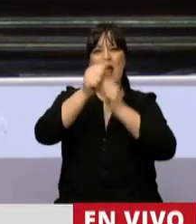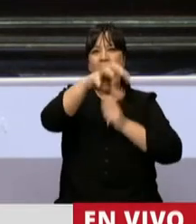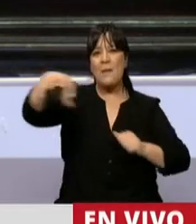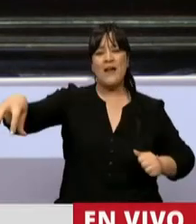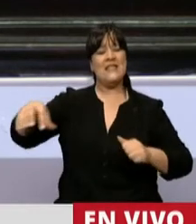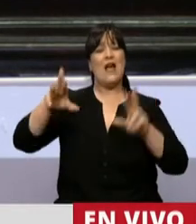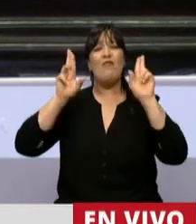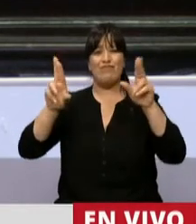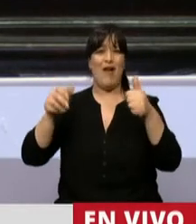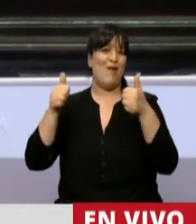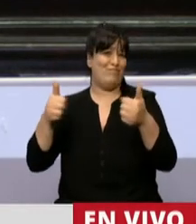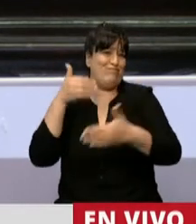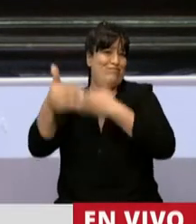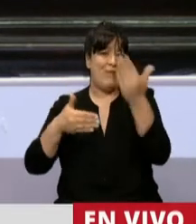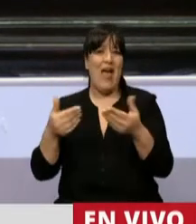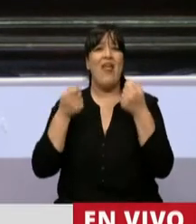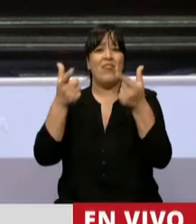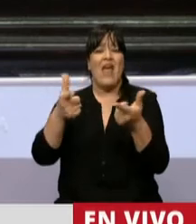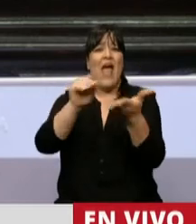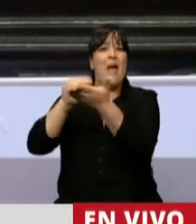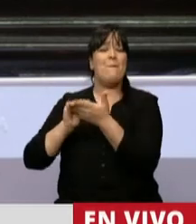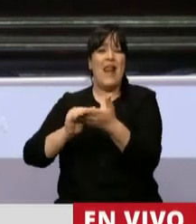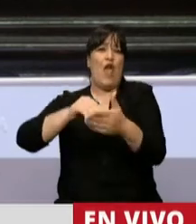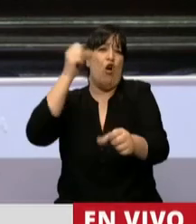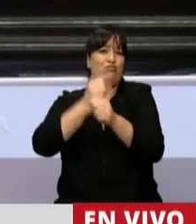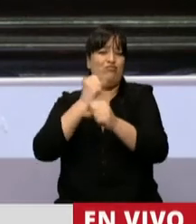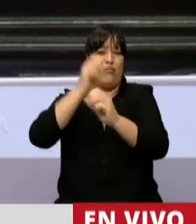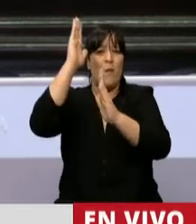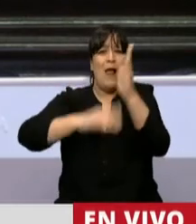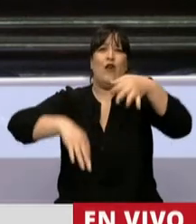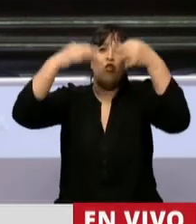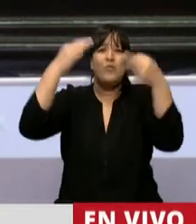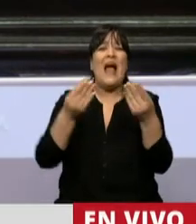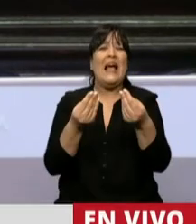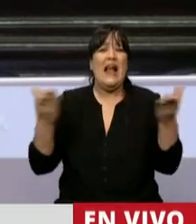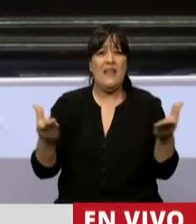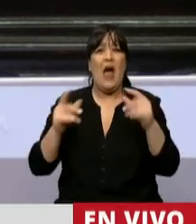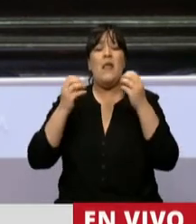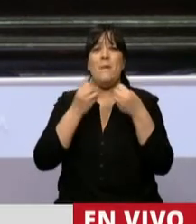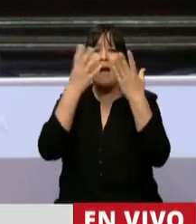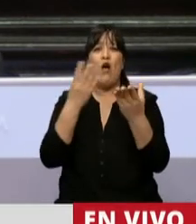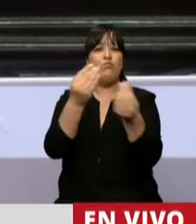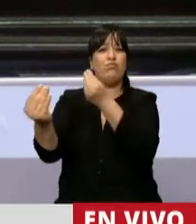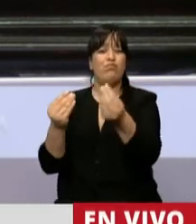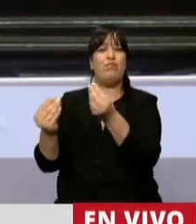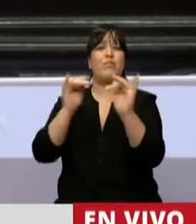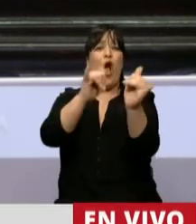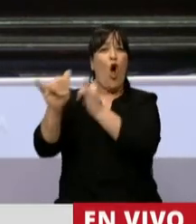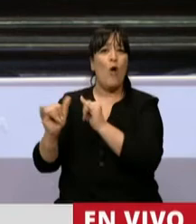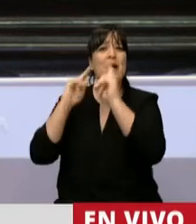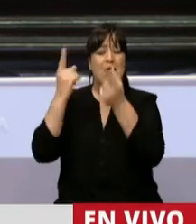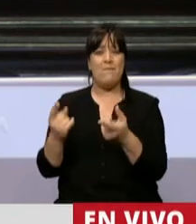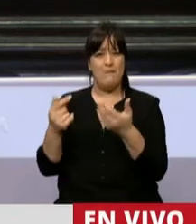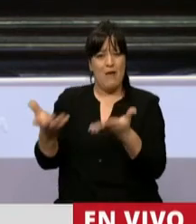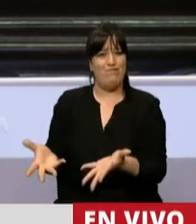que sea exitoso, que genere empleo formal de calidad, que incorpore a los jóvenes y que mejore la participación de las mujeres en este